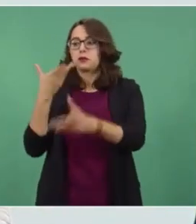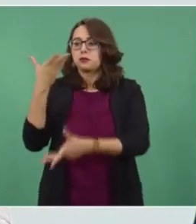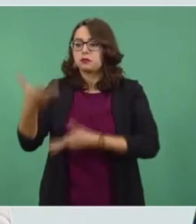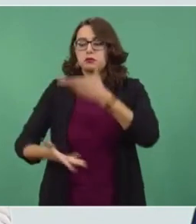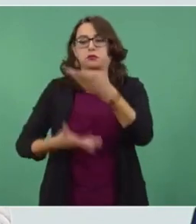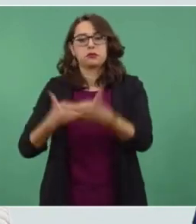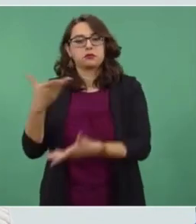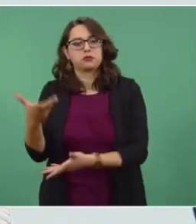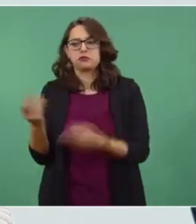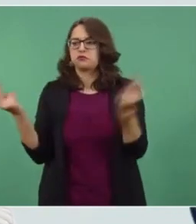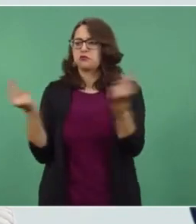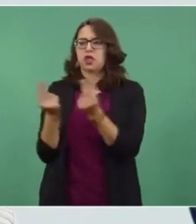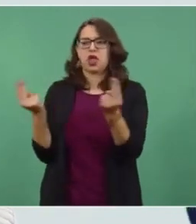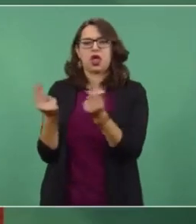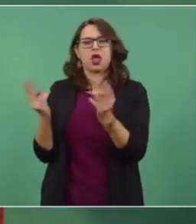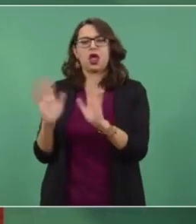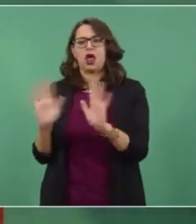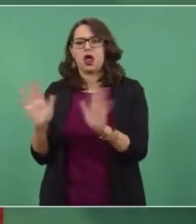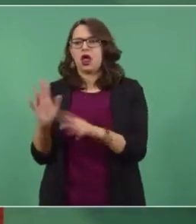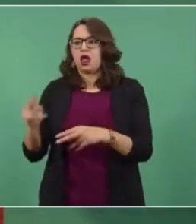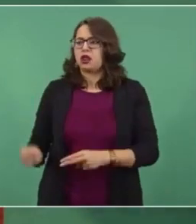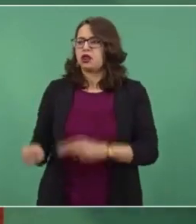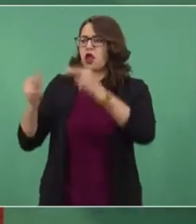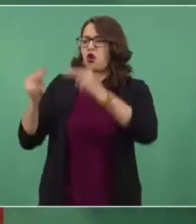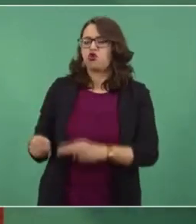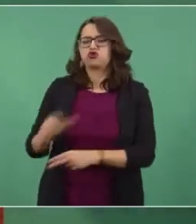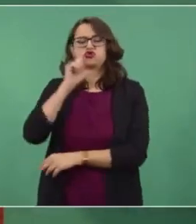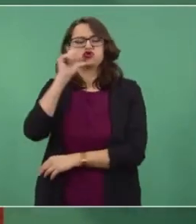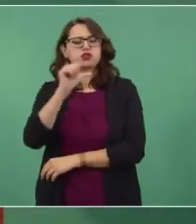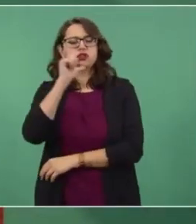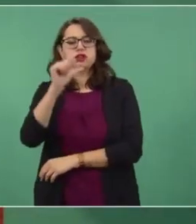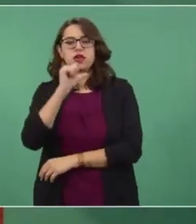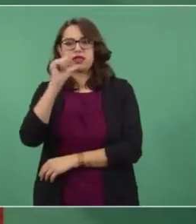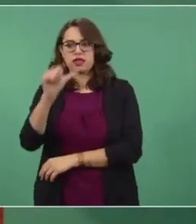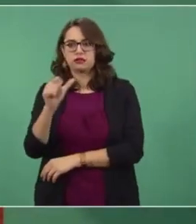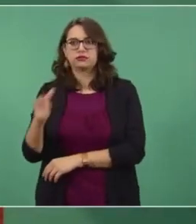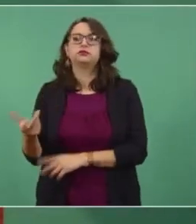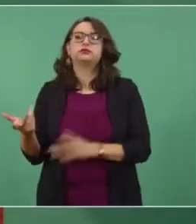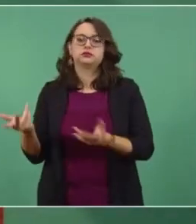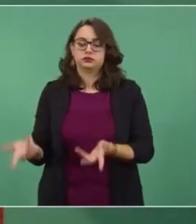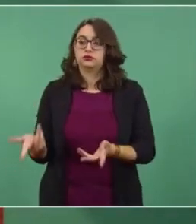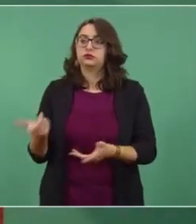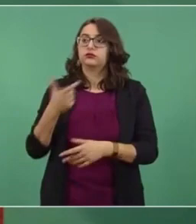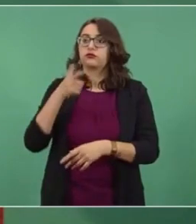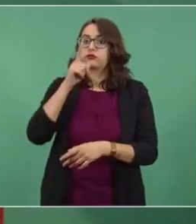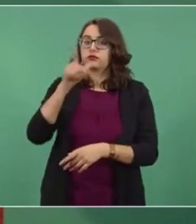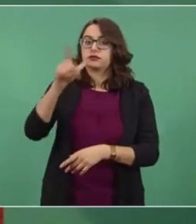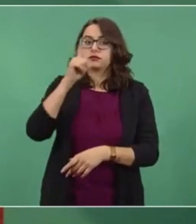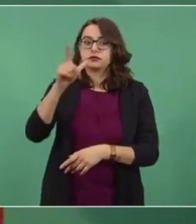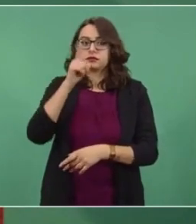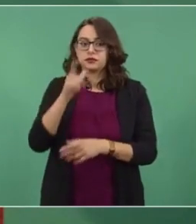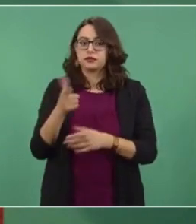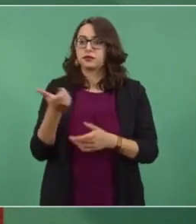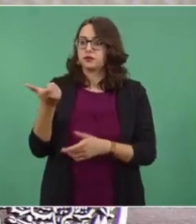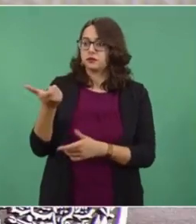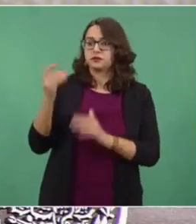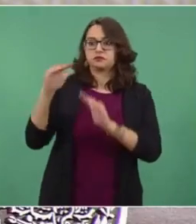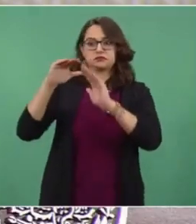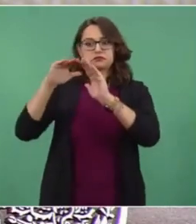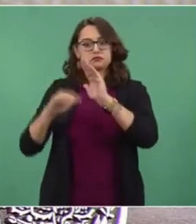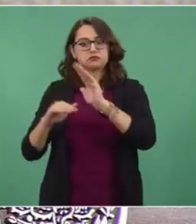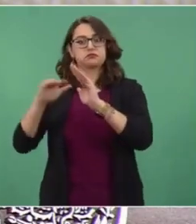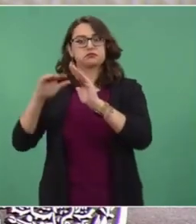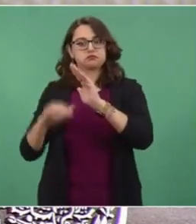social y con ello las tarifas de la luz se podrán mantener a un precio